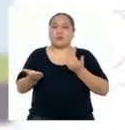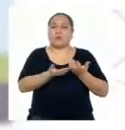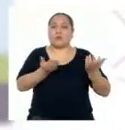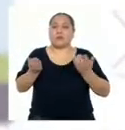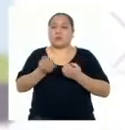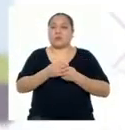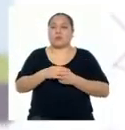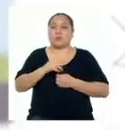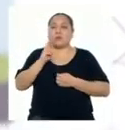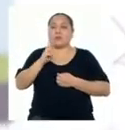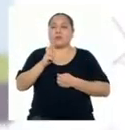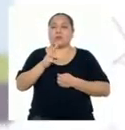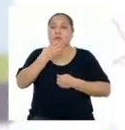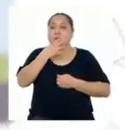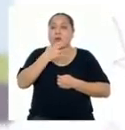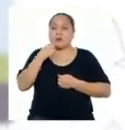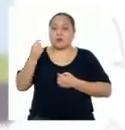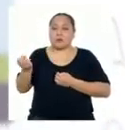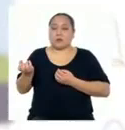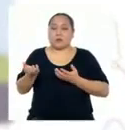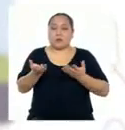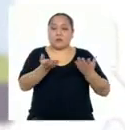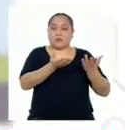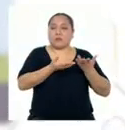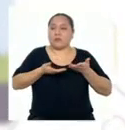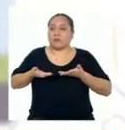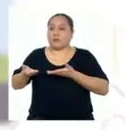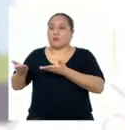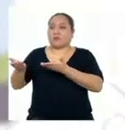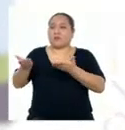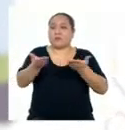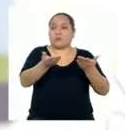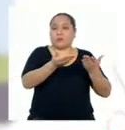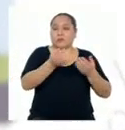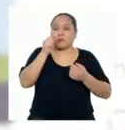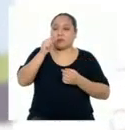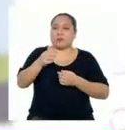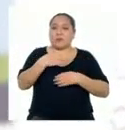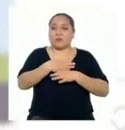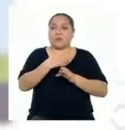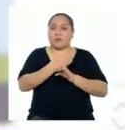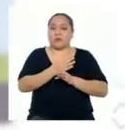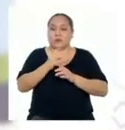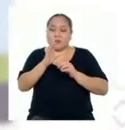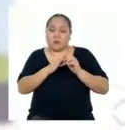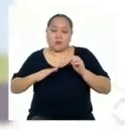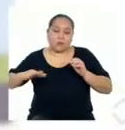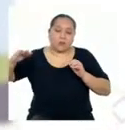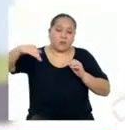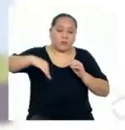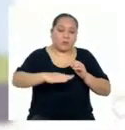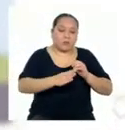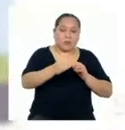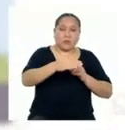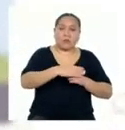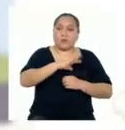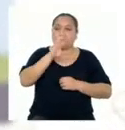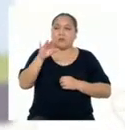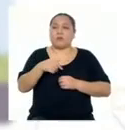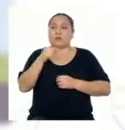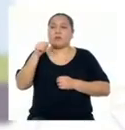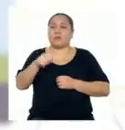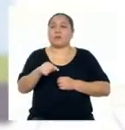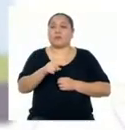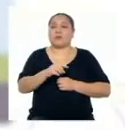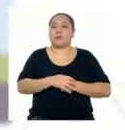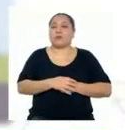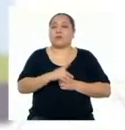intercambiador de calor y este vapor se transporta al conjunto turbina-generador mediante un circuito secundario. Todo esto hace